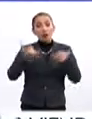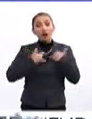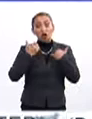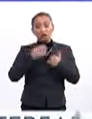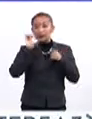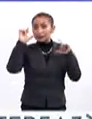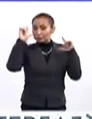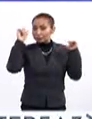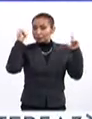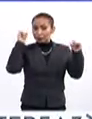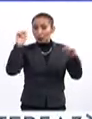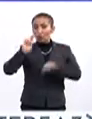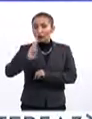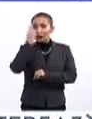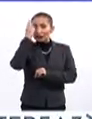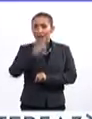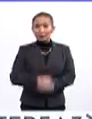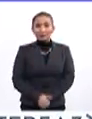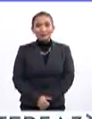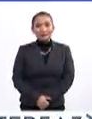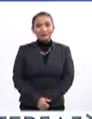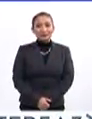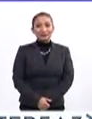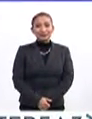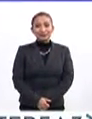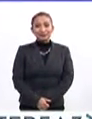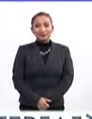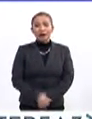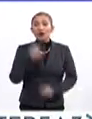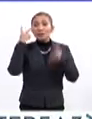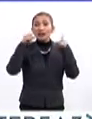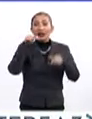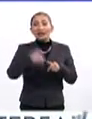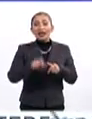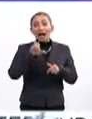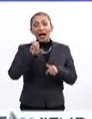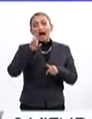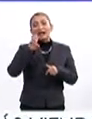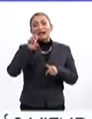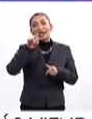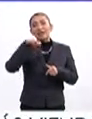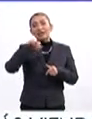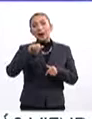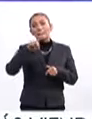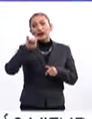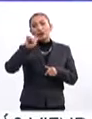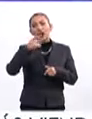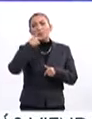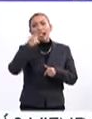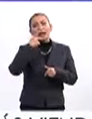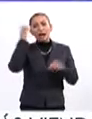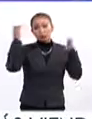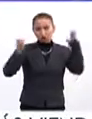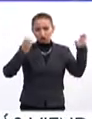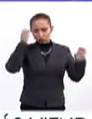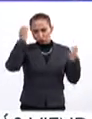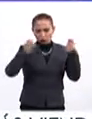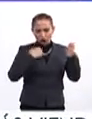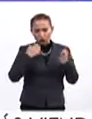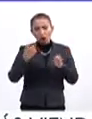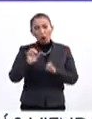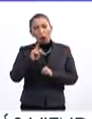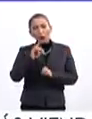egresados de las universidades. Nos visita Ariadna Patio, quien nos hablará de la exposición